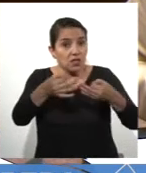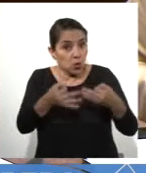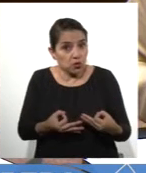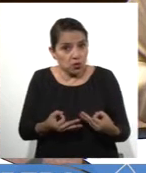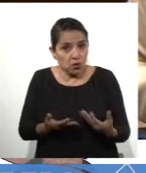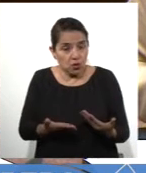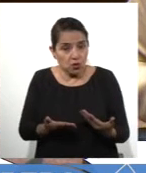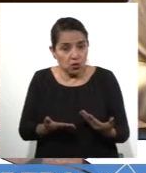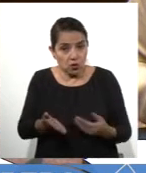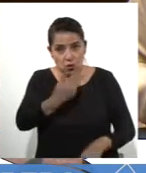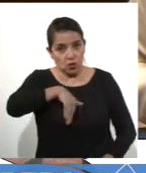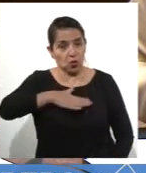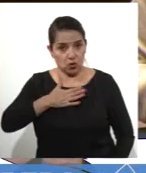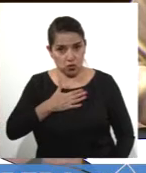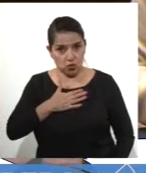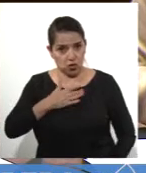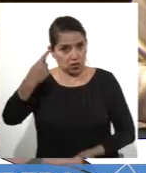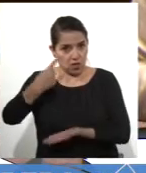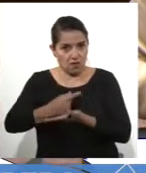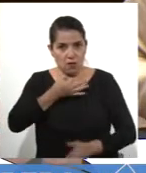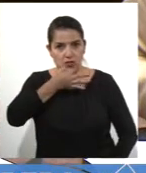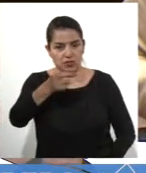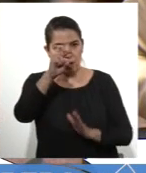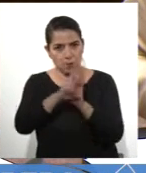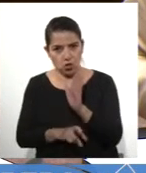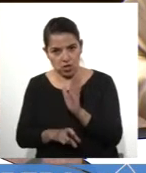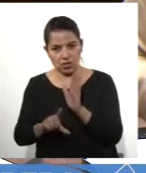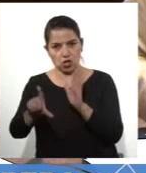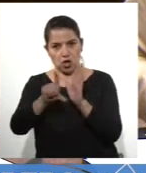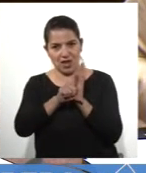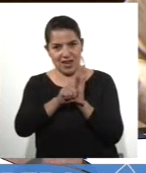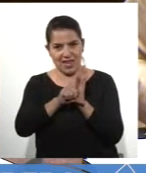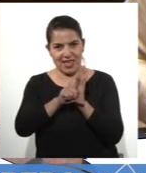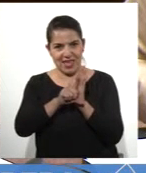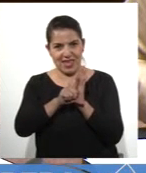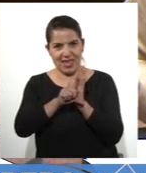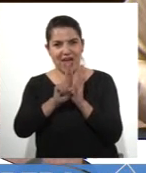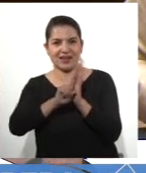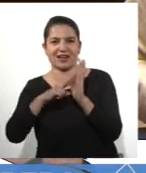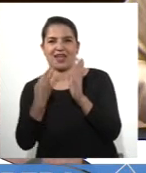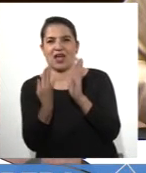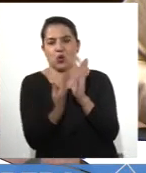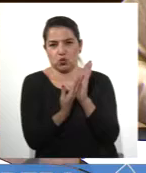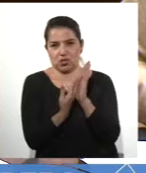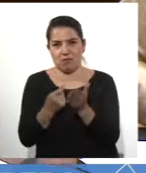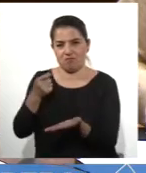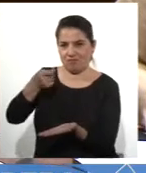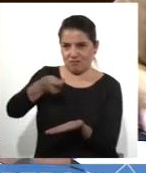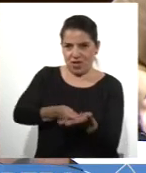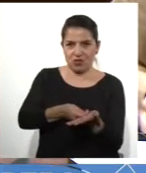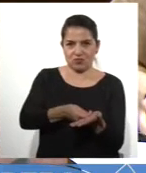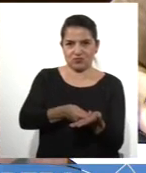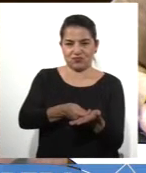hemos tenido que pronunciarnos respecto de un proyecto de insistencia en el marco del reajuste al sector público. Y sin